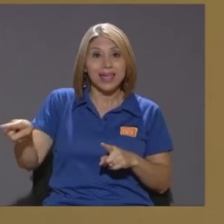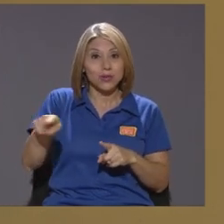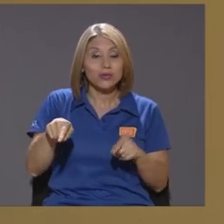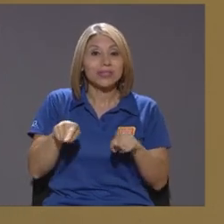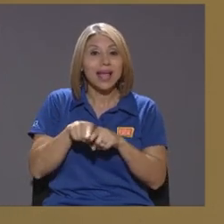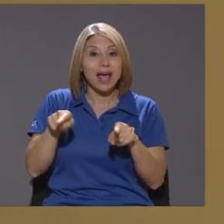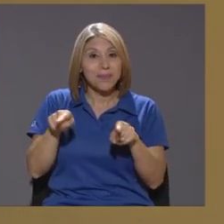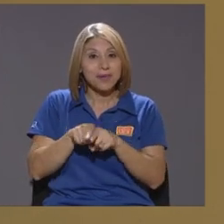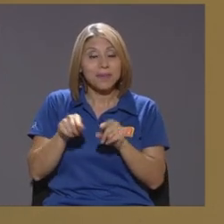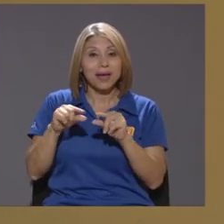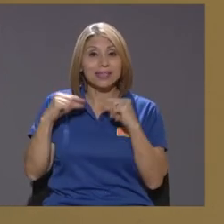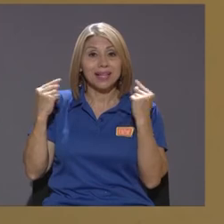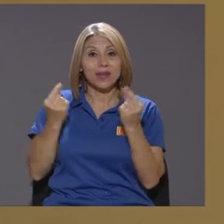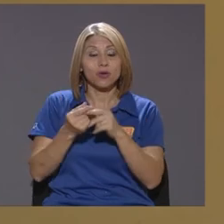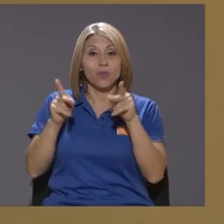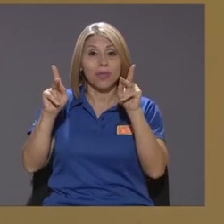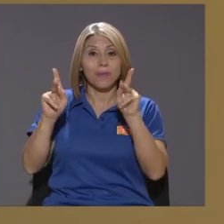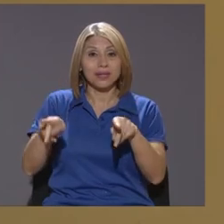va a ser un grupo